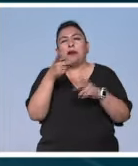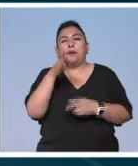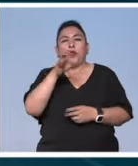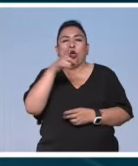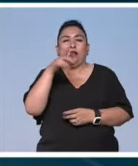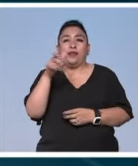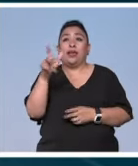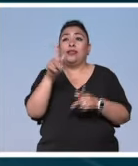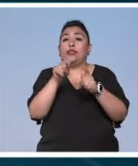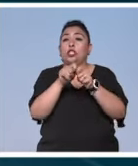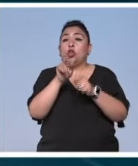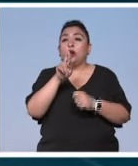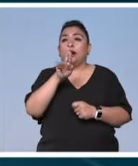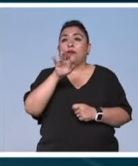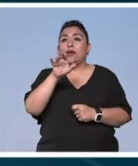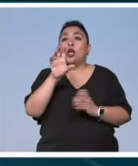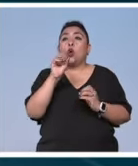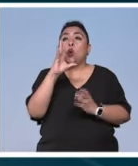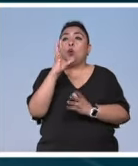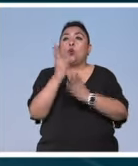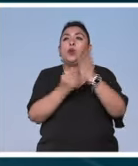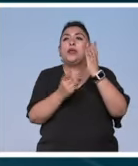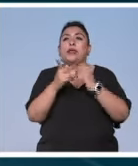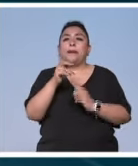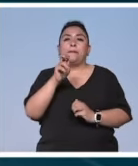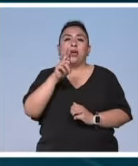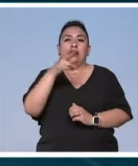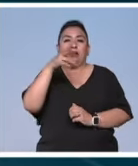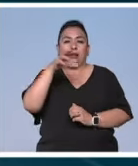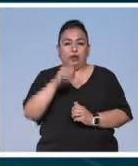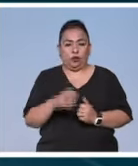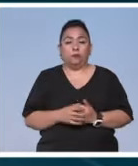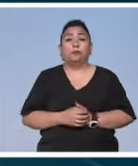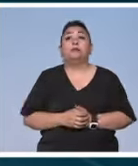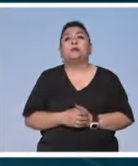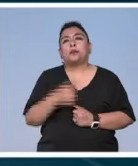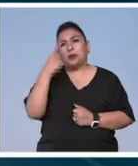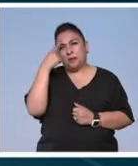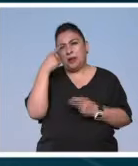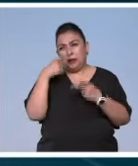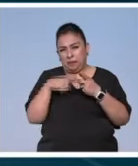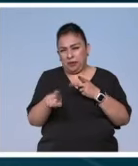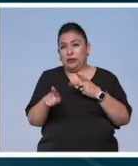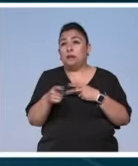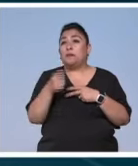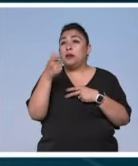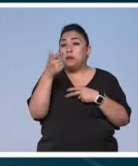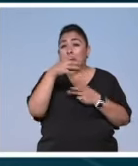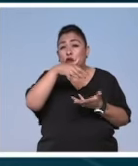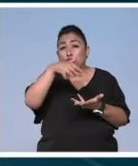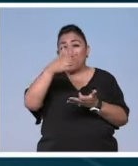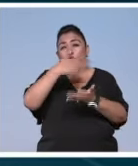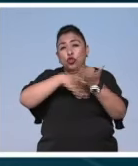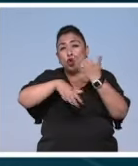El tío Rafael o La huida del peregrino Para comenzar recogí todos sus artículos